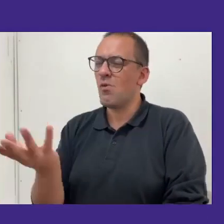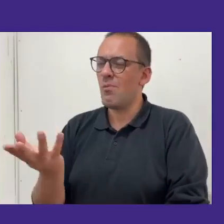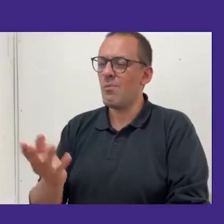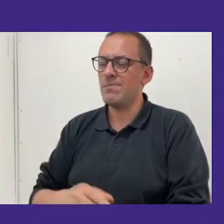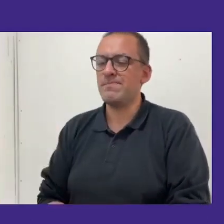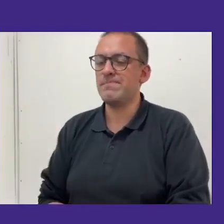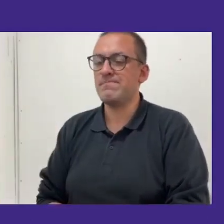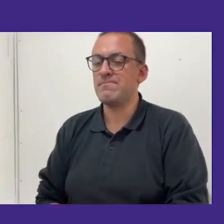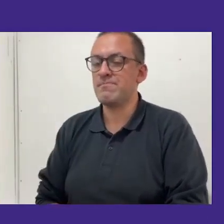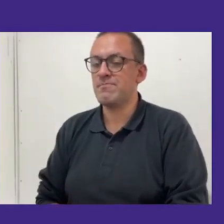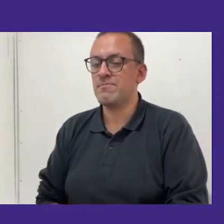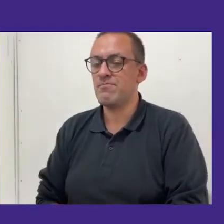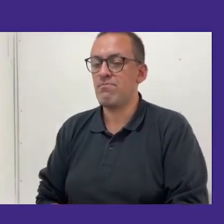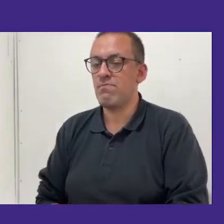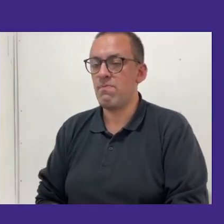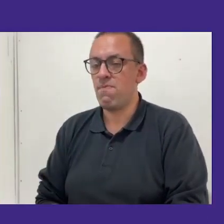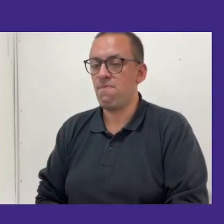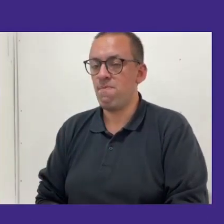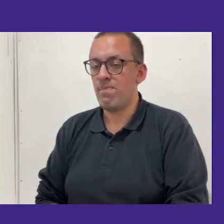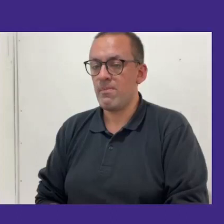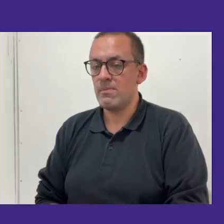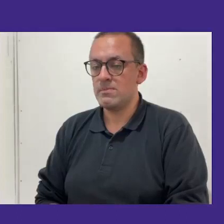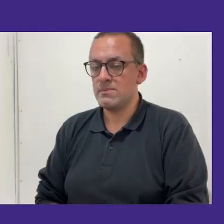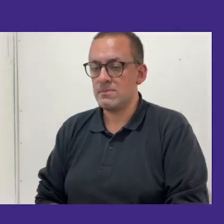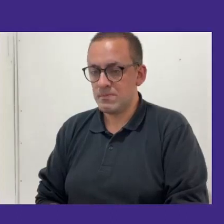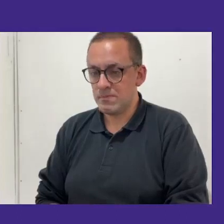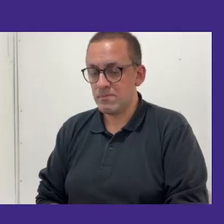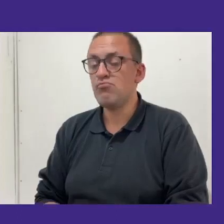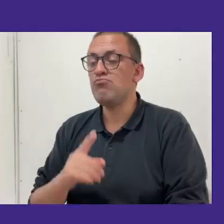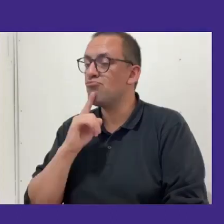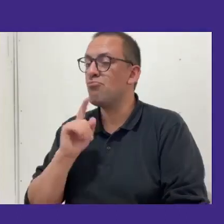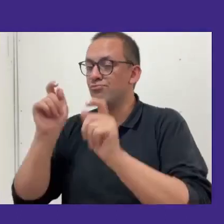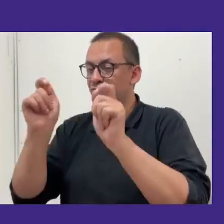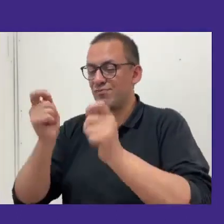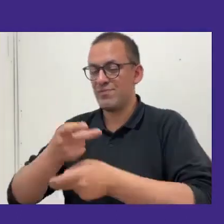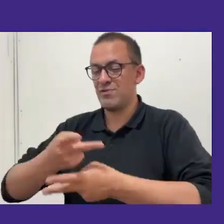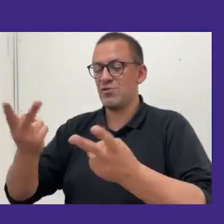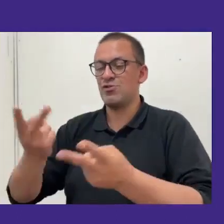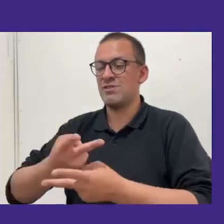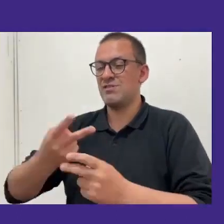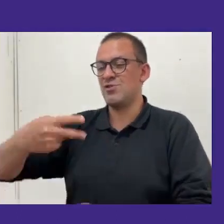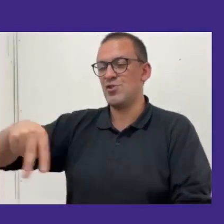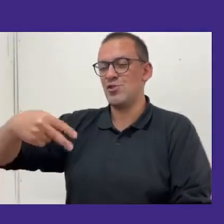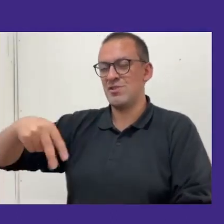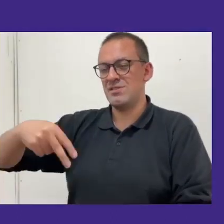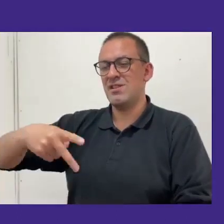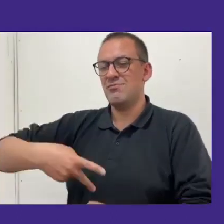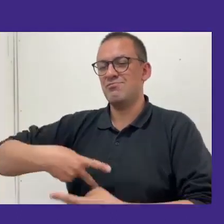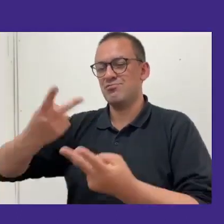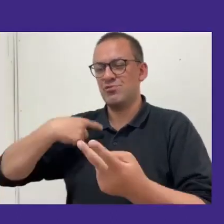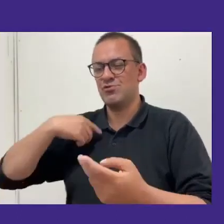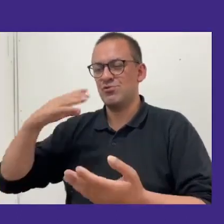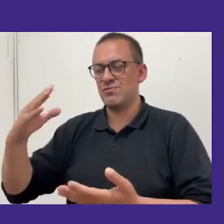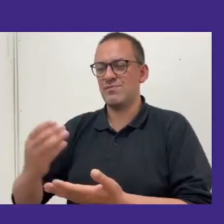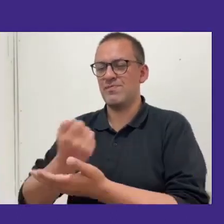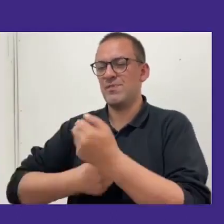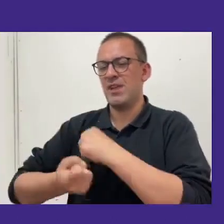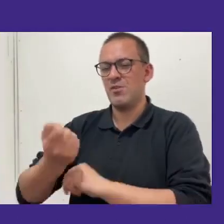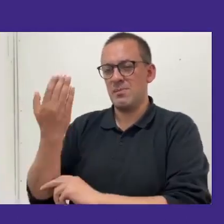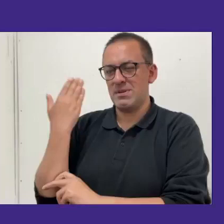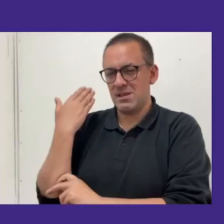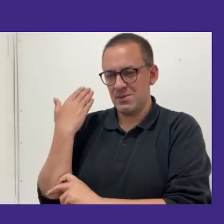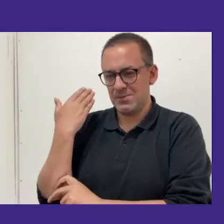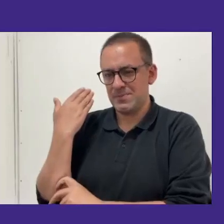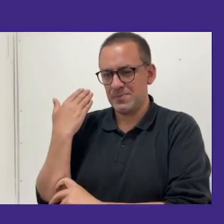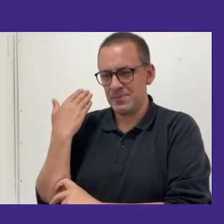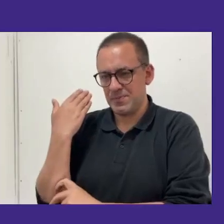Acá les muestro un registro de la noticia cuando nos adjudicamos los fondos el año pasado en